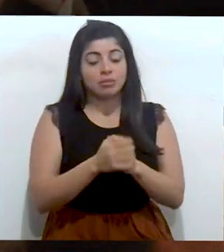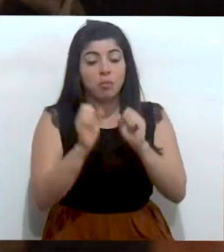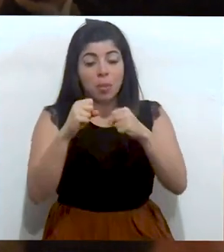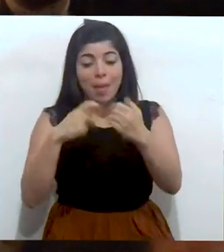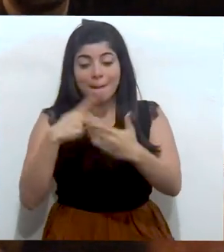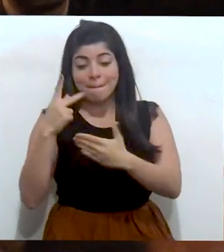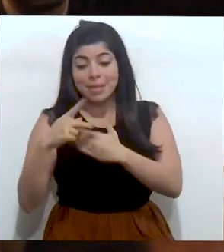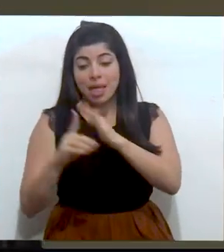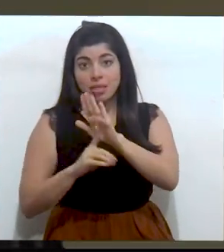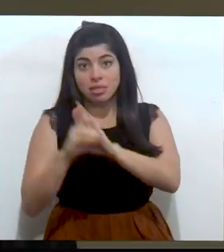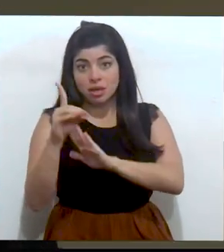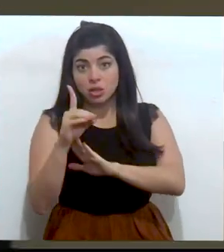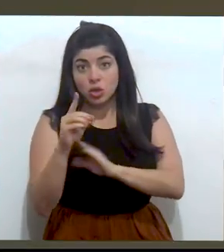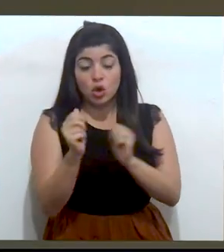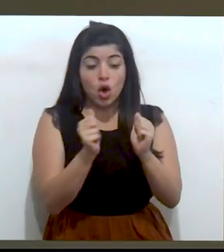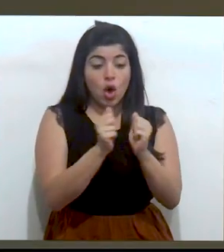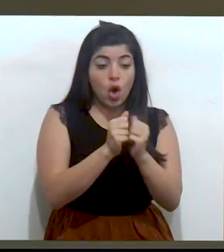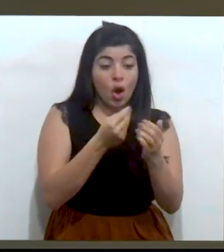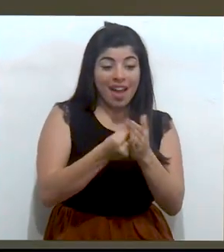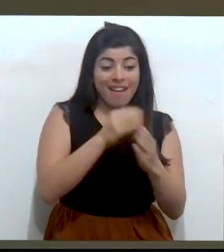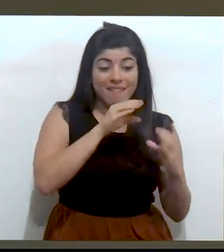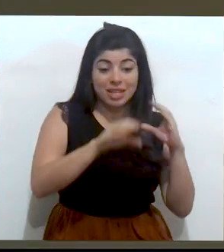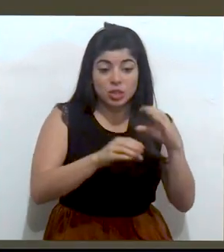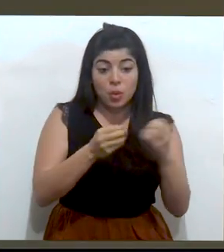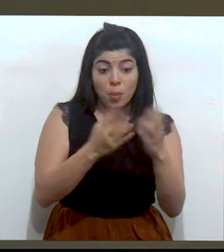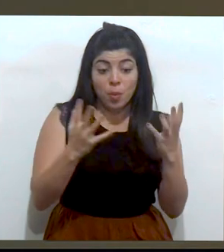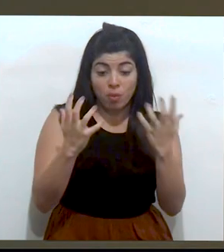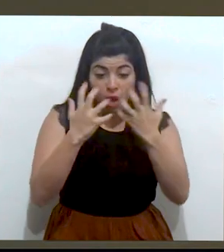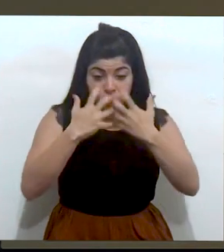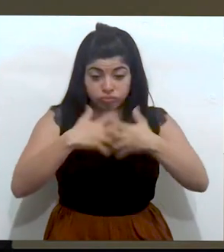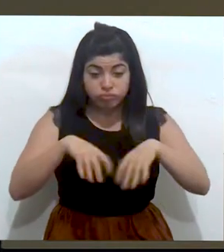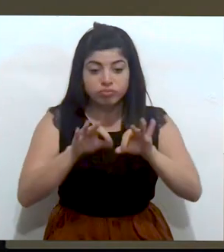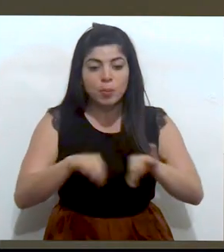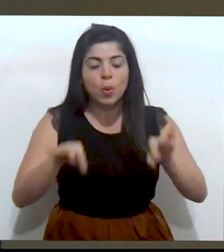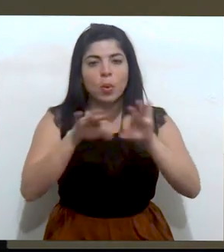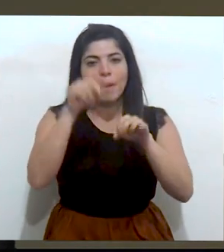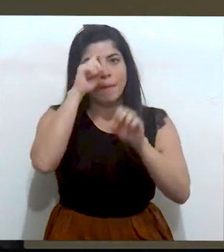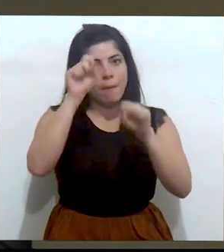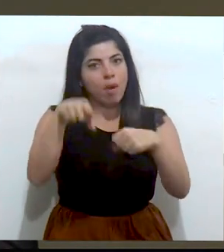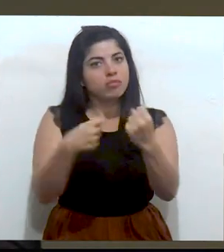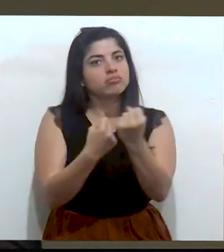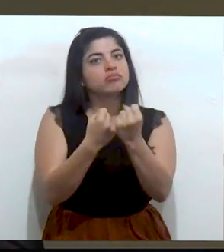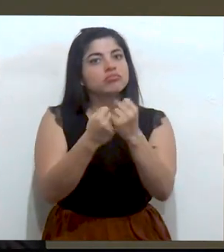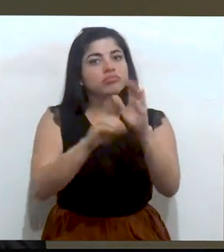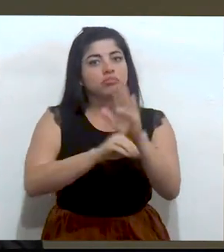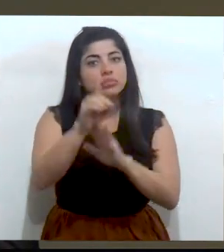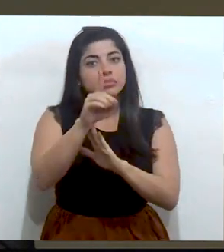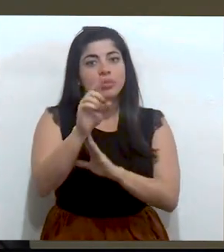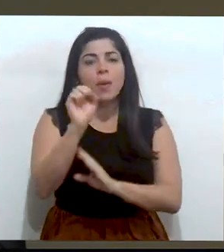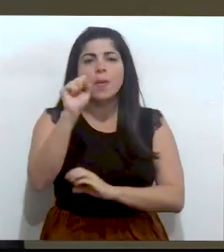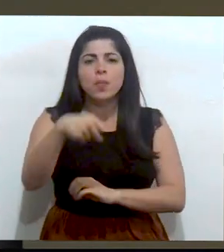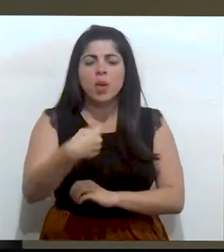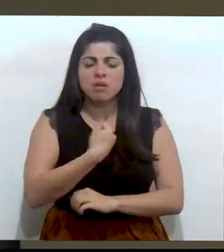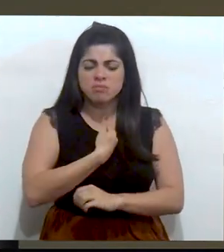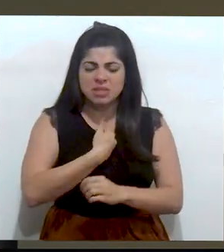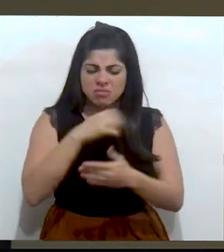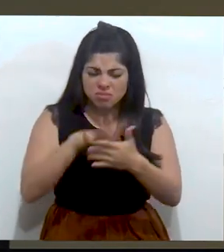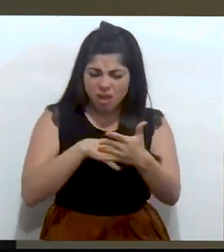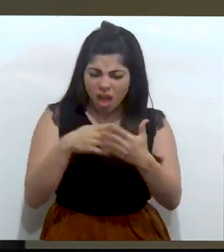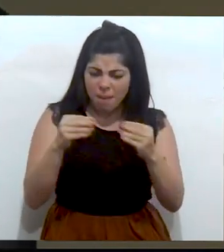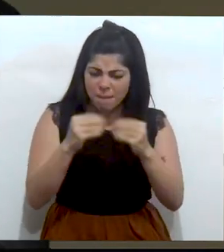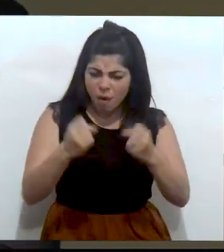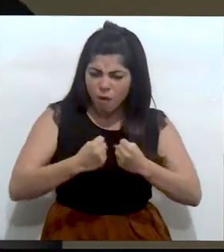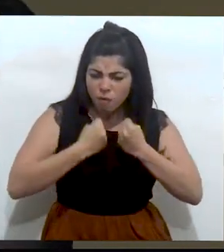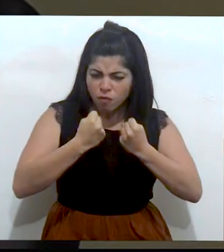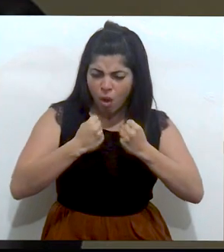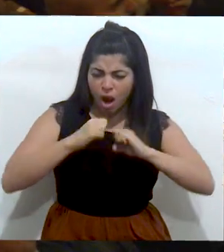vincular el Plan de Desarrollo con las inversiones públicas es clave para empujar el desarrollo, el tener una fuerte agenda